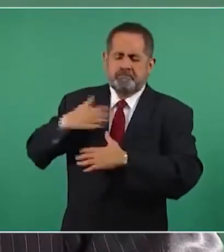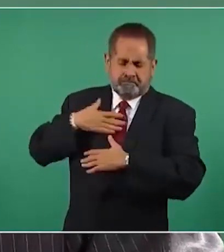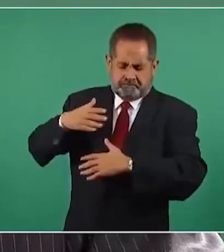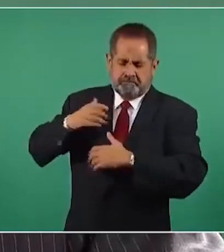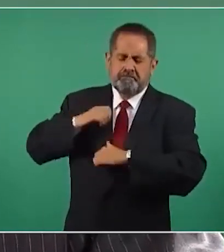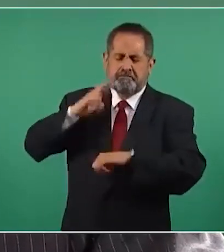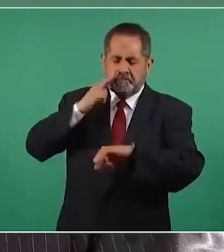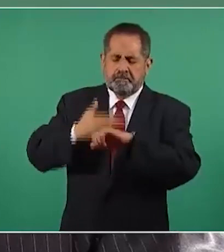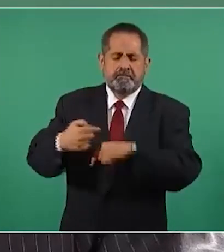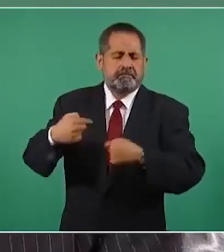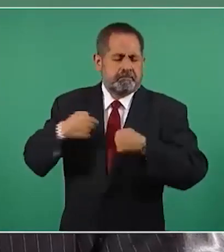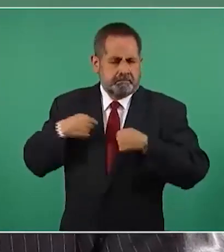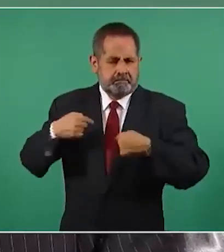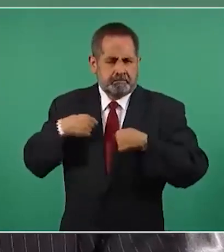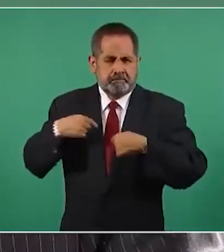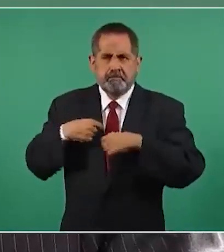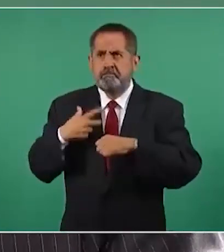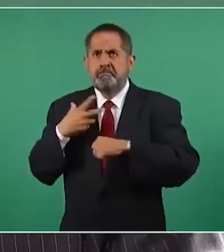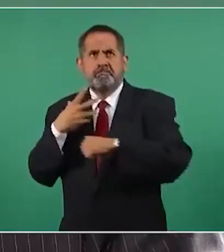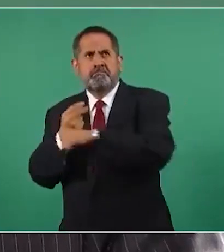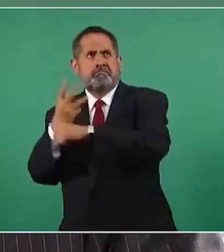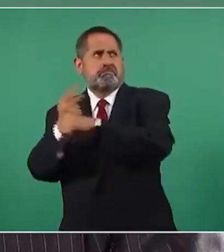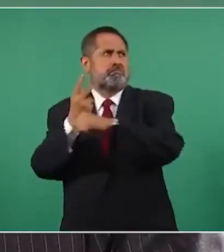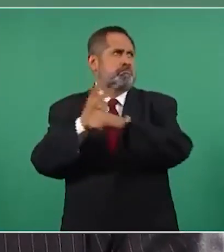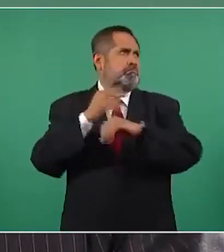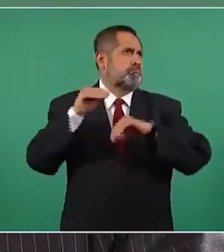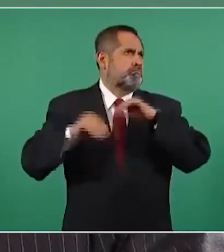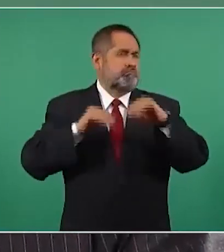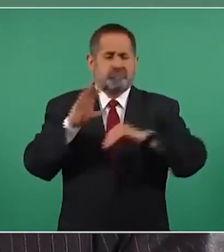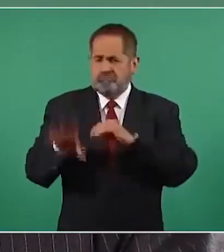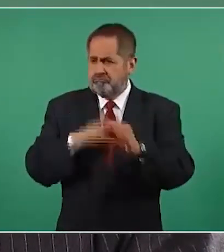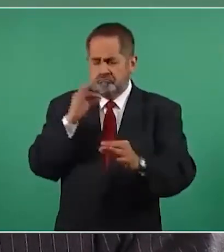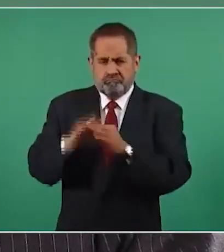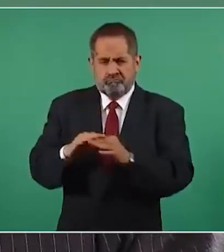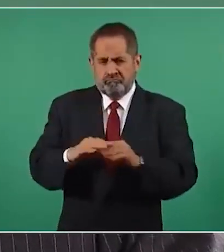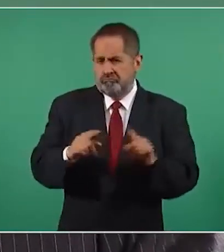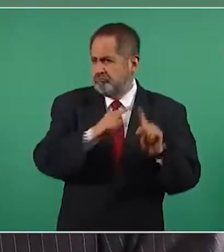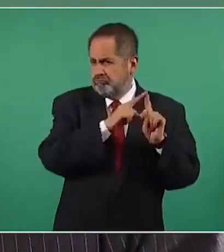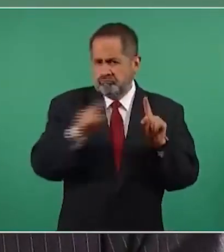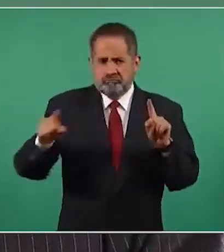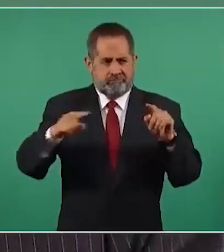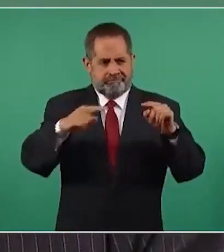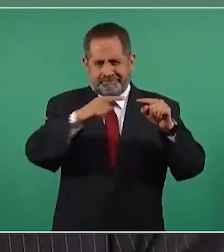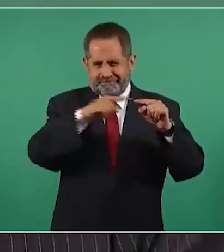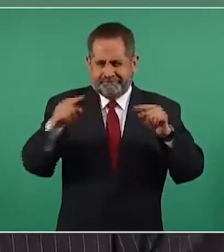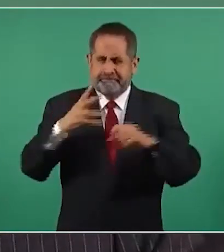de la reconstrucción, de todo el tramo,